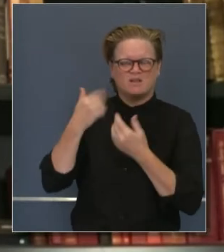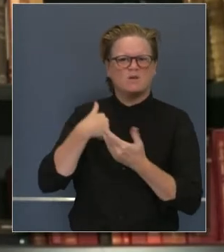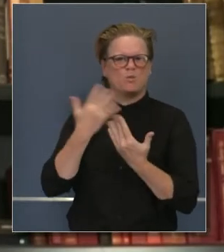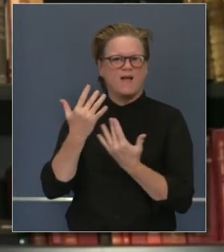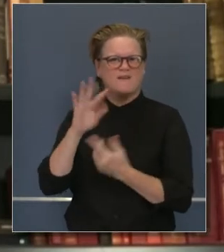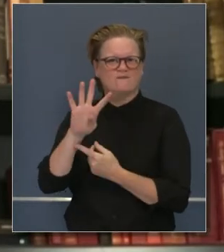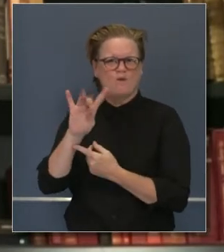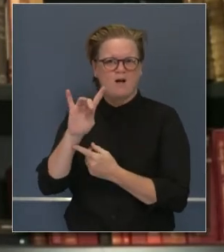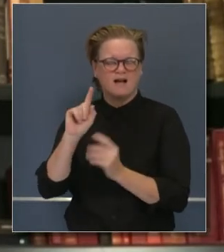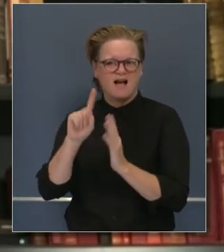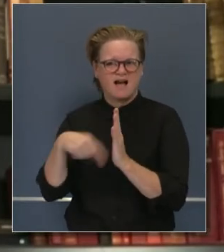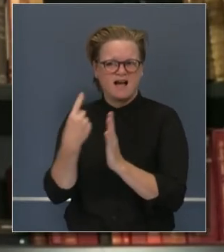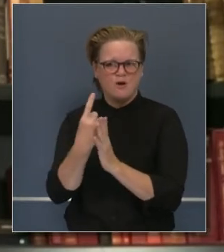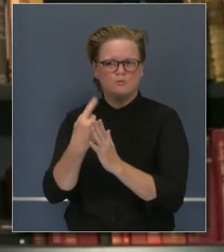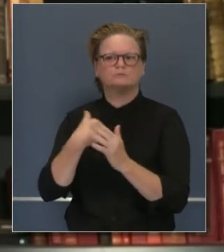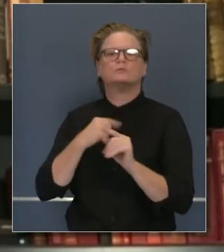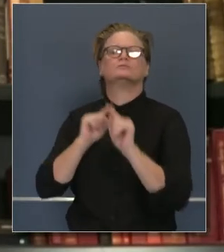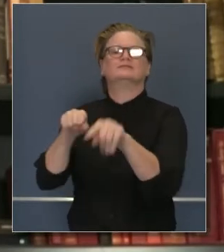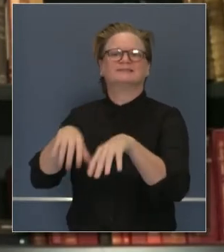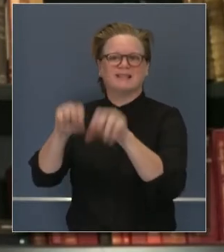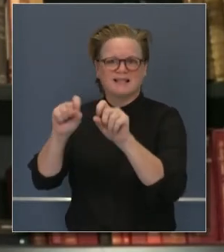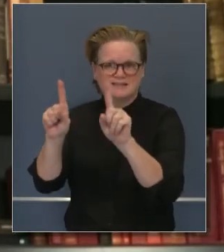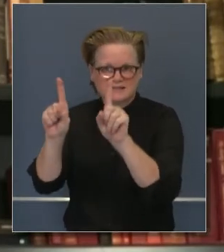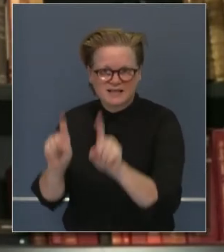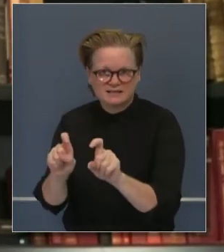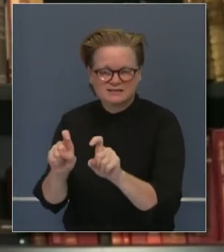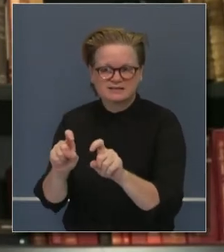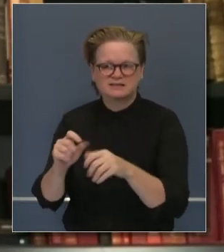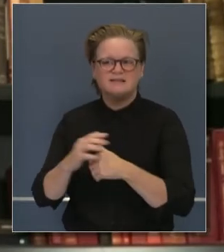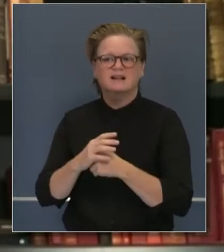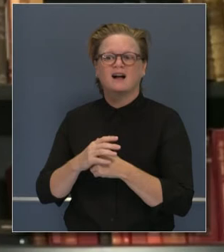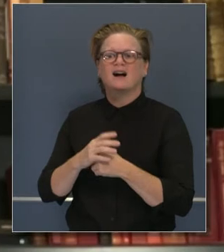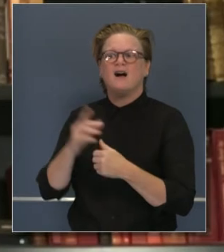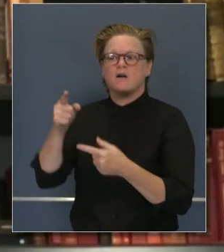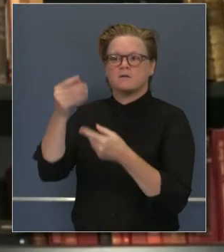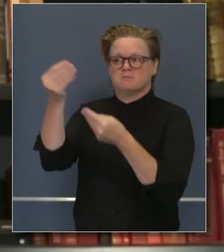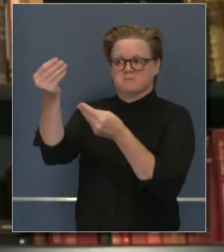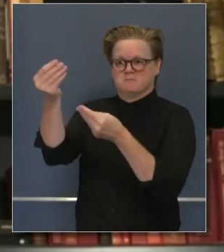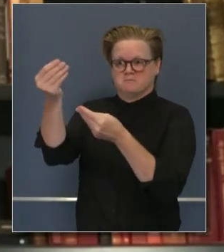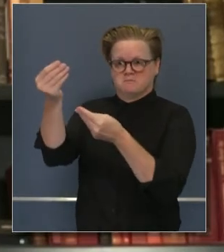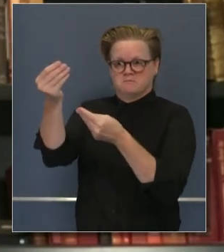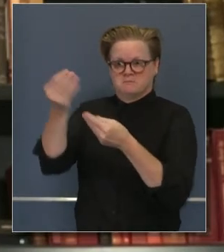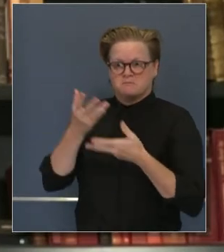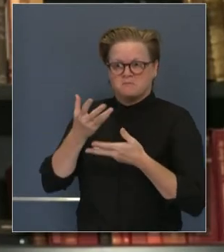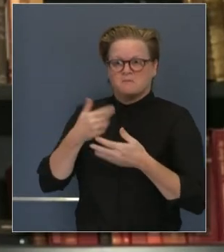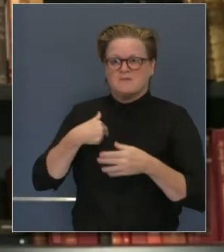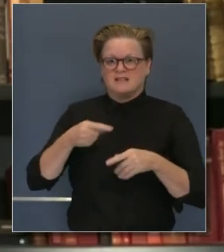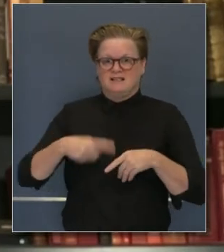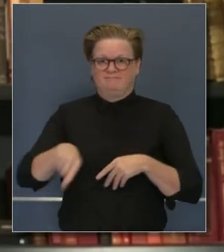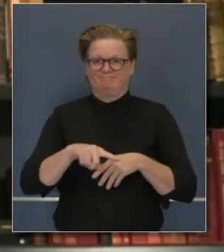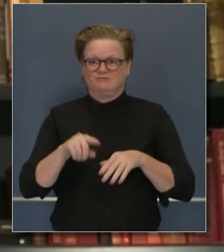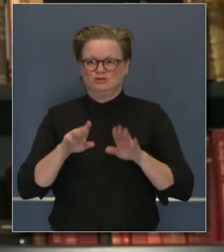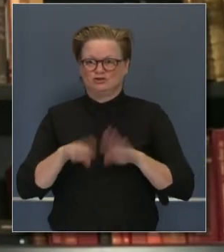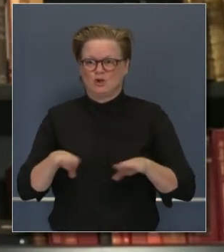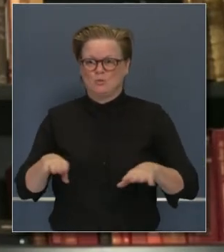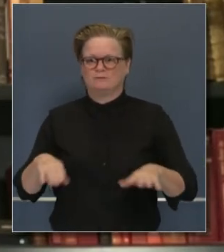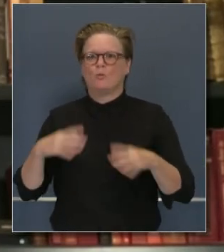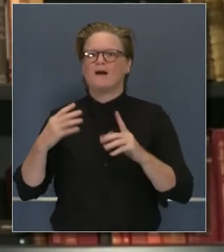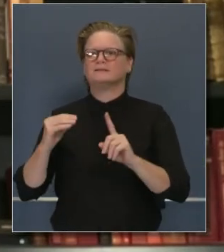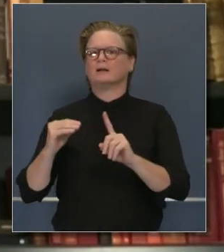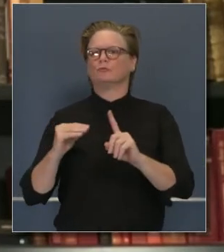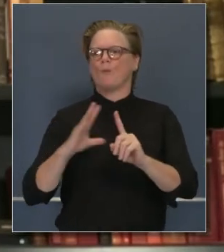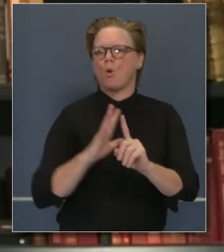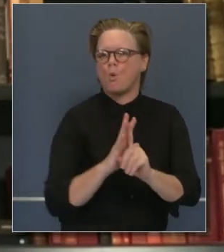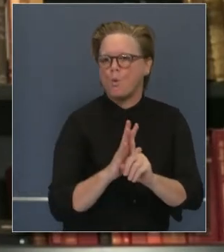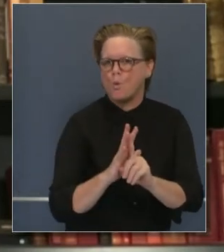horas antes de probarse, porque no querían un sentido falso de que llegara a una prueba negativa. Así que ayer nos sometimos